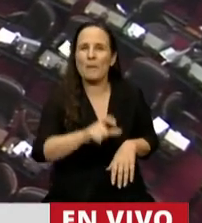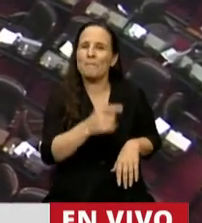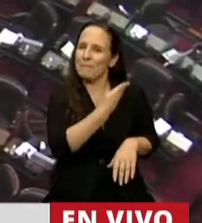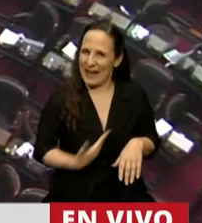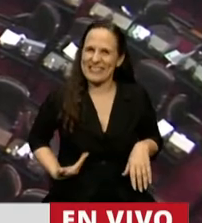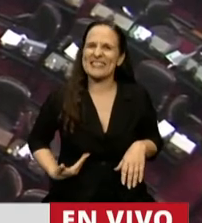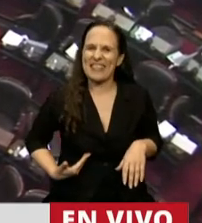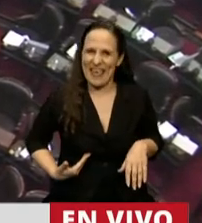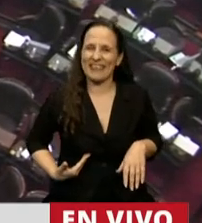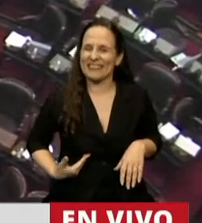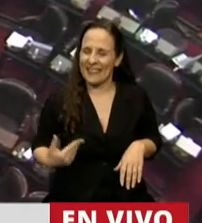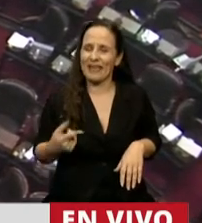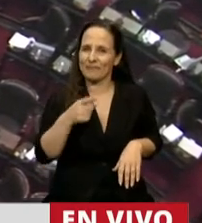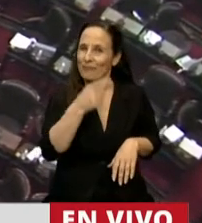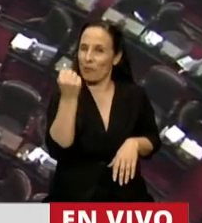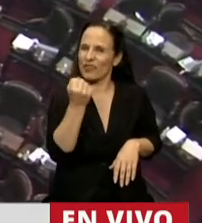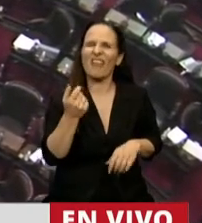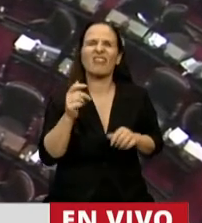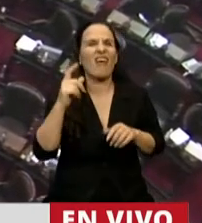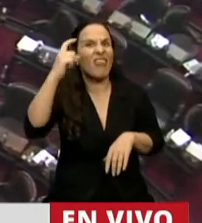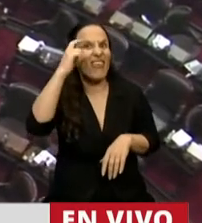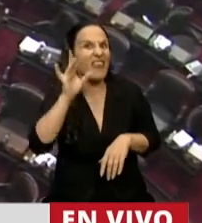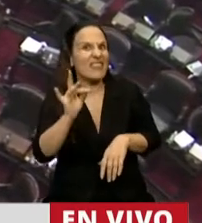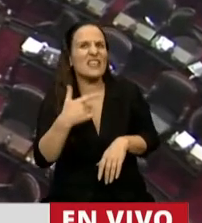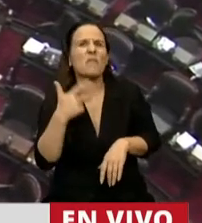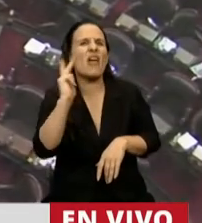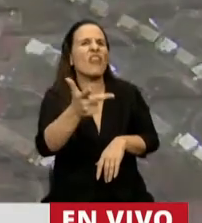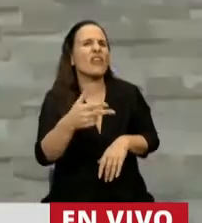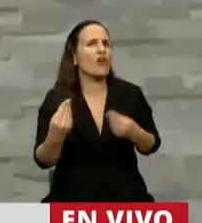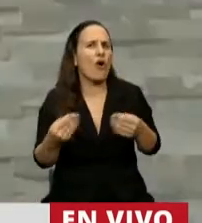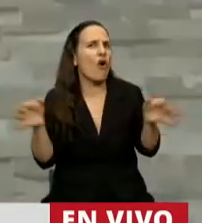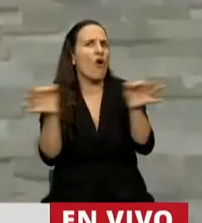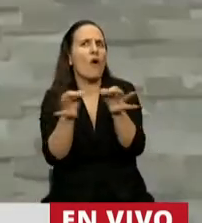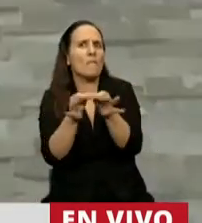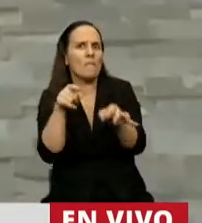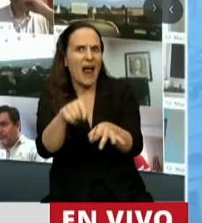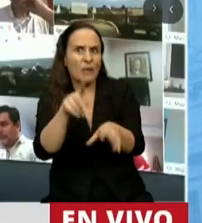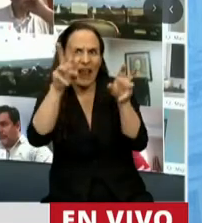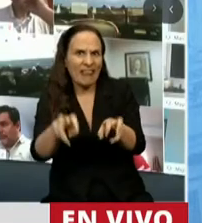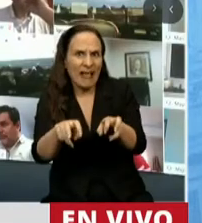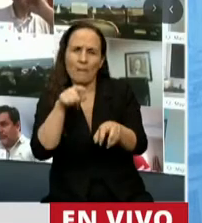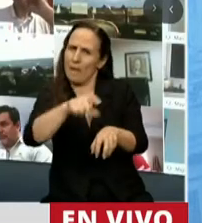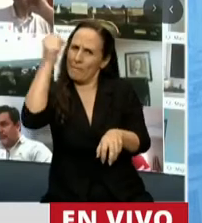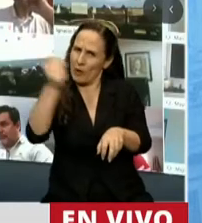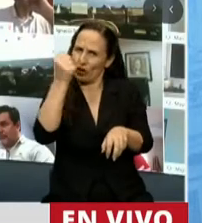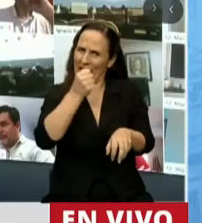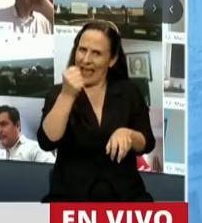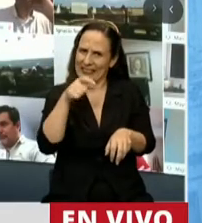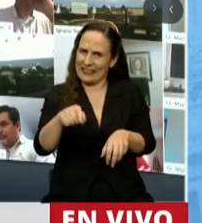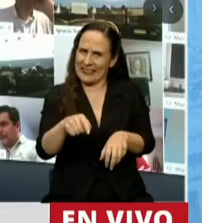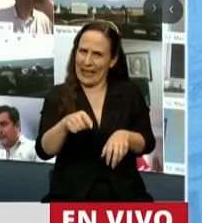coherencia el 10 de diciembre cuando dijo que Malvinas es una política de Estado, que Malvinas es